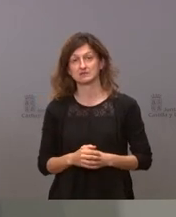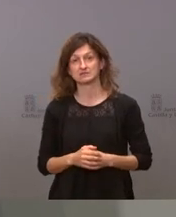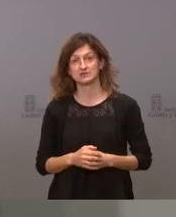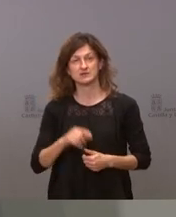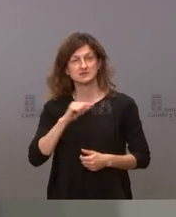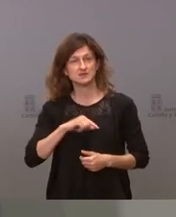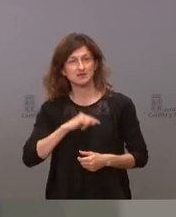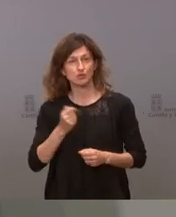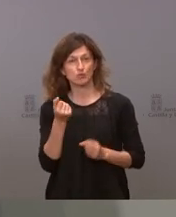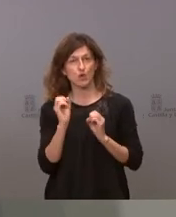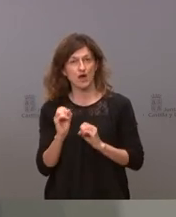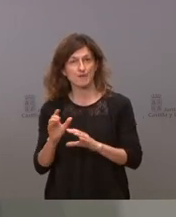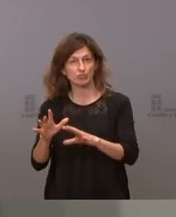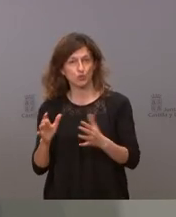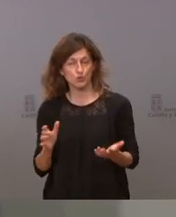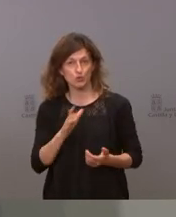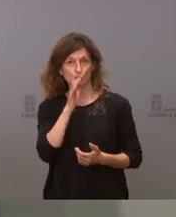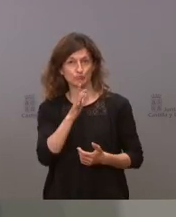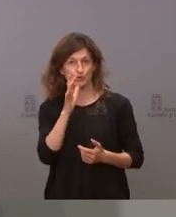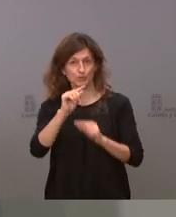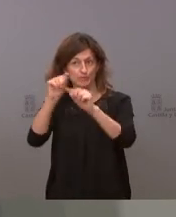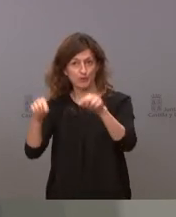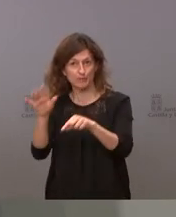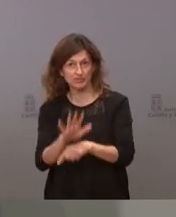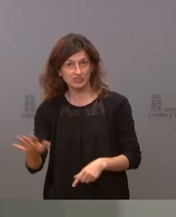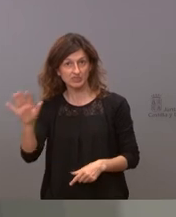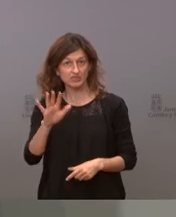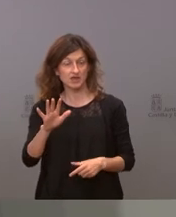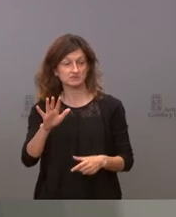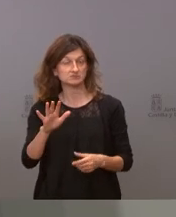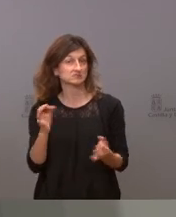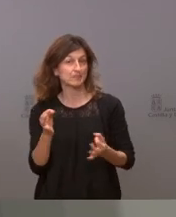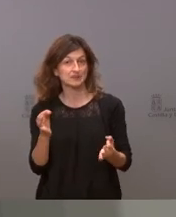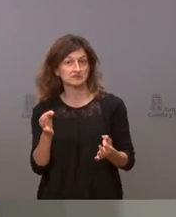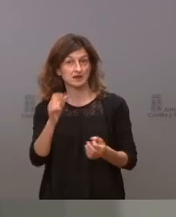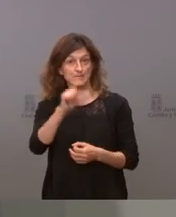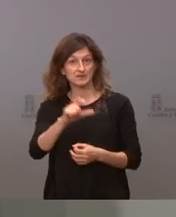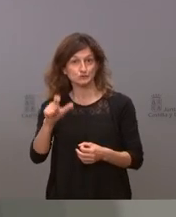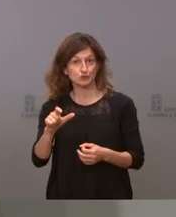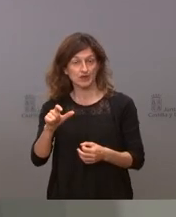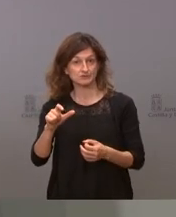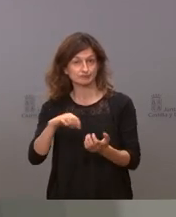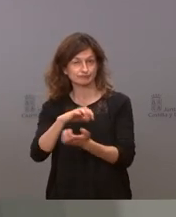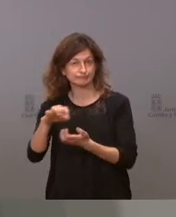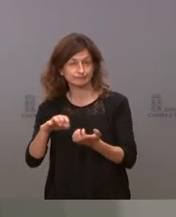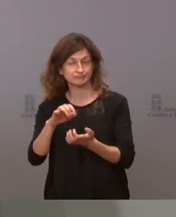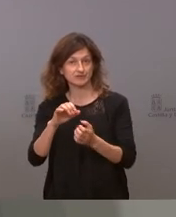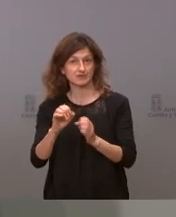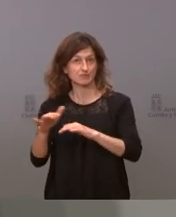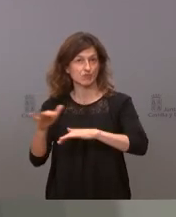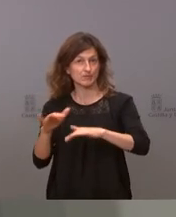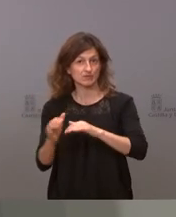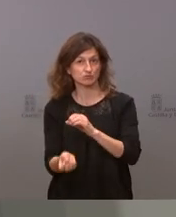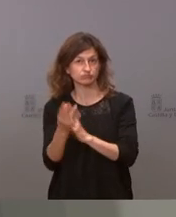sensación de abandono por parte de estas provincias suele ocurrir que la gente acaba dando este tipo